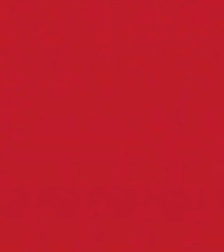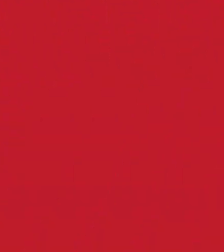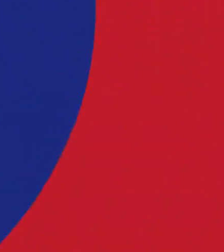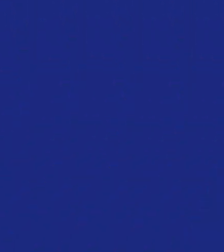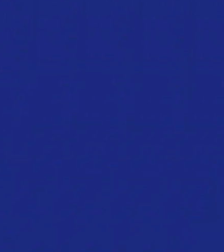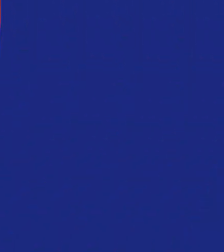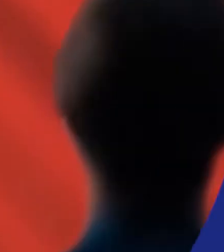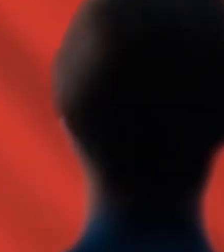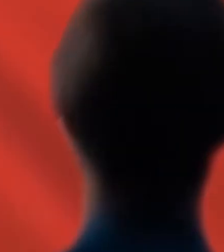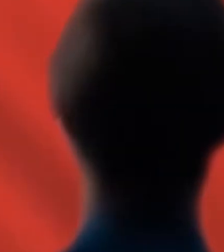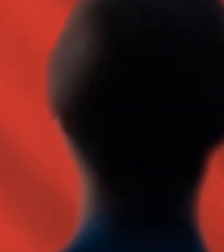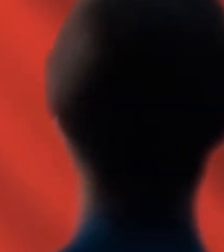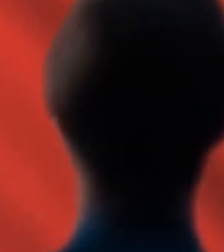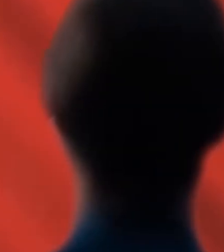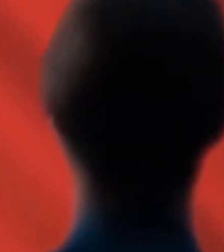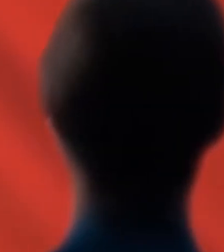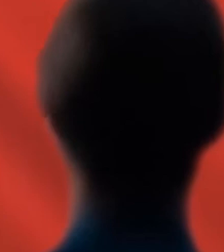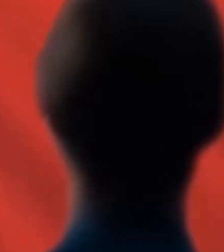Ebrard.